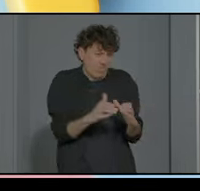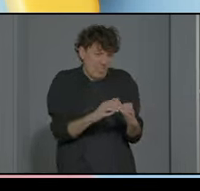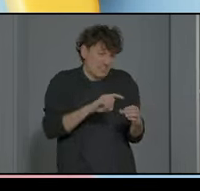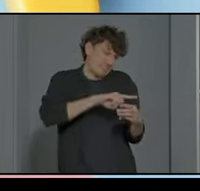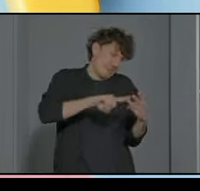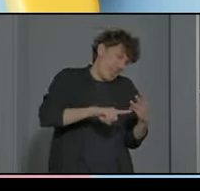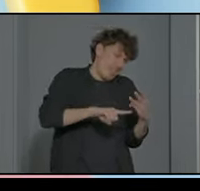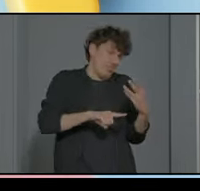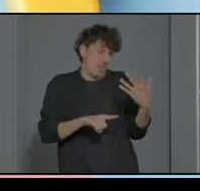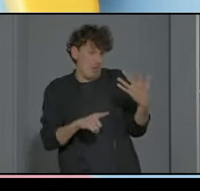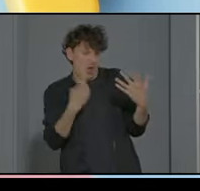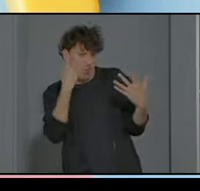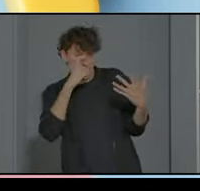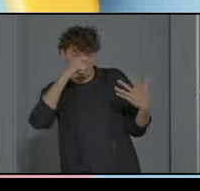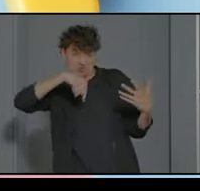alumnos este año 2